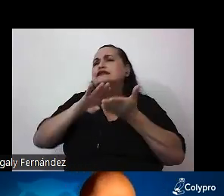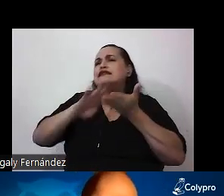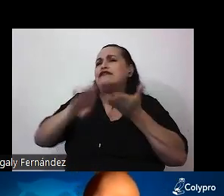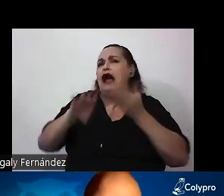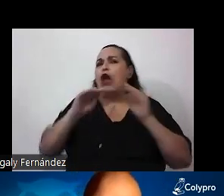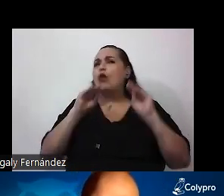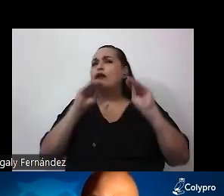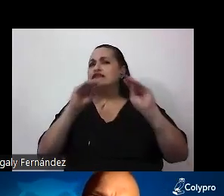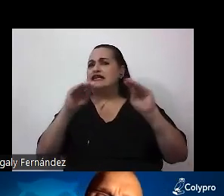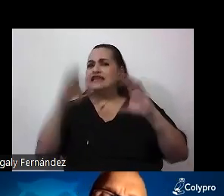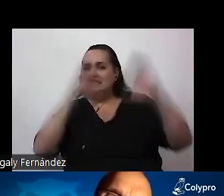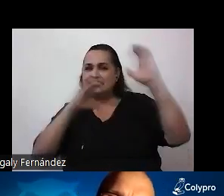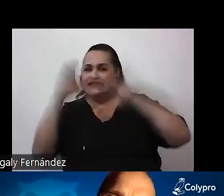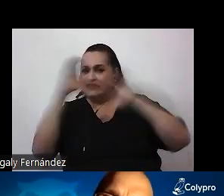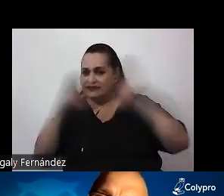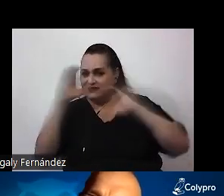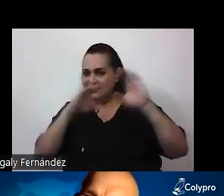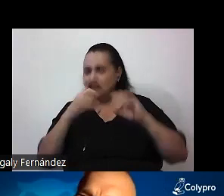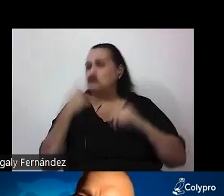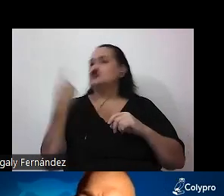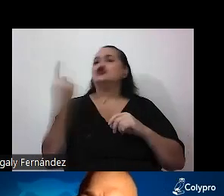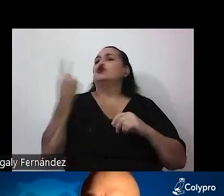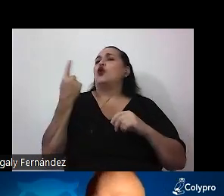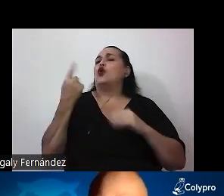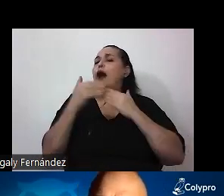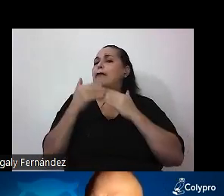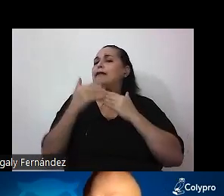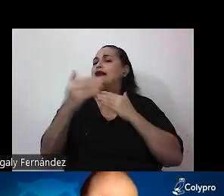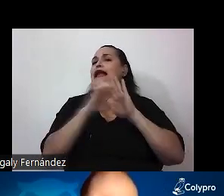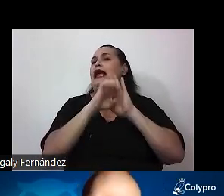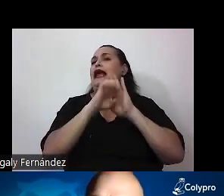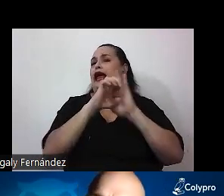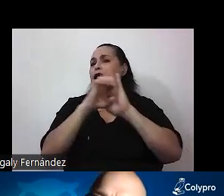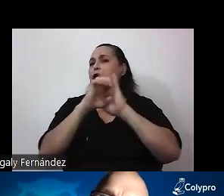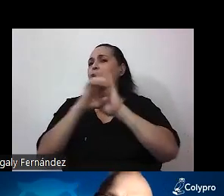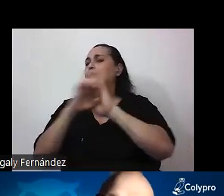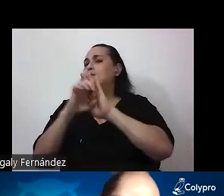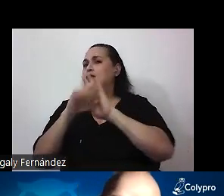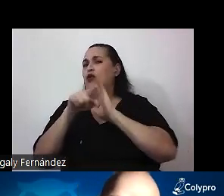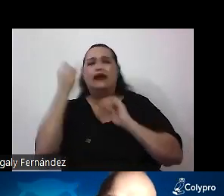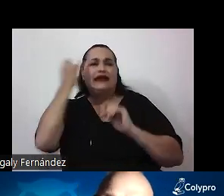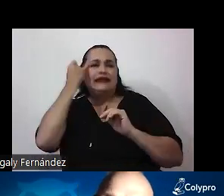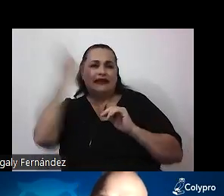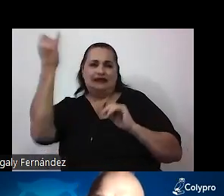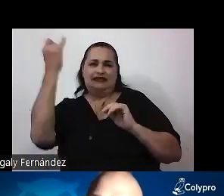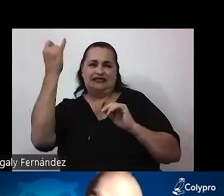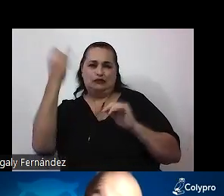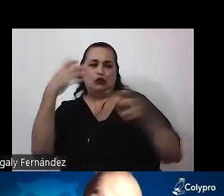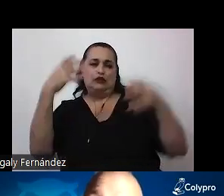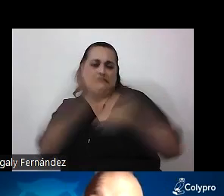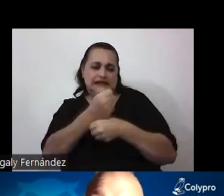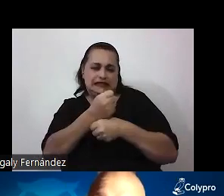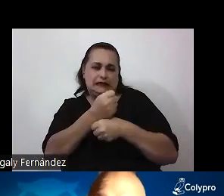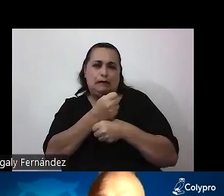ciencias exclusivamente a partir de los ejemplos, siempre muy idealizados y sobresimplificados, los